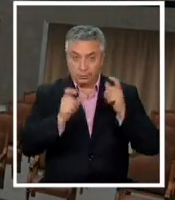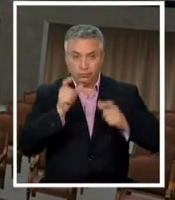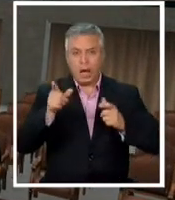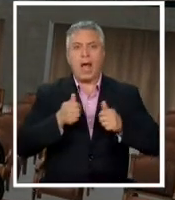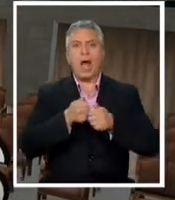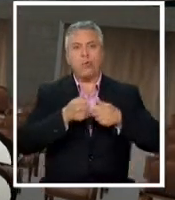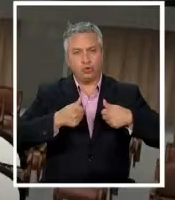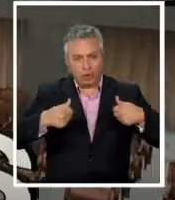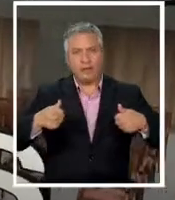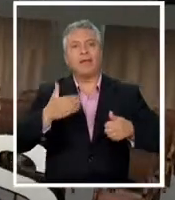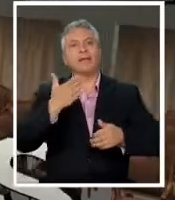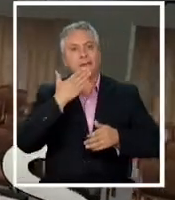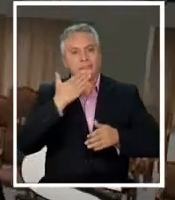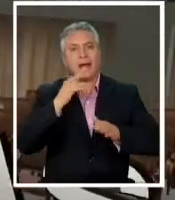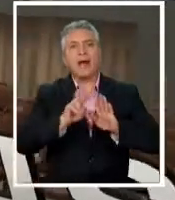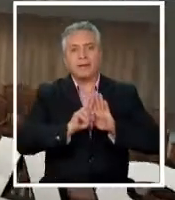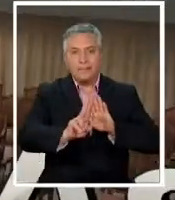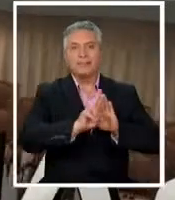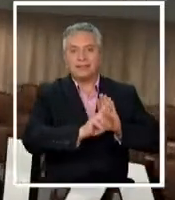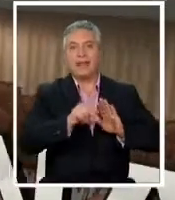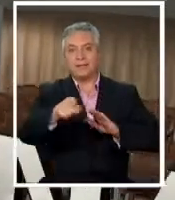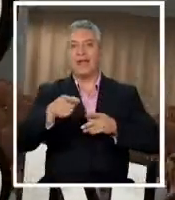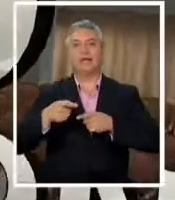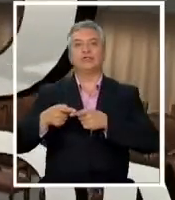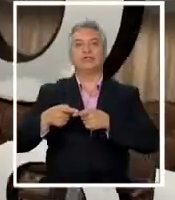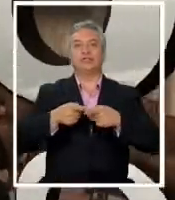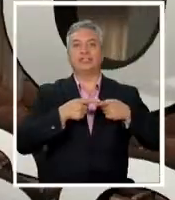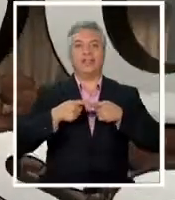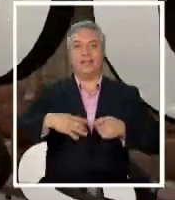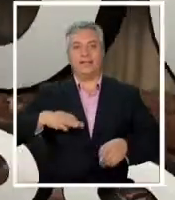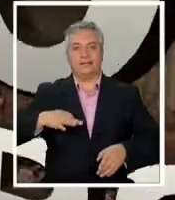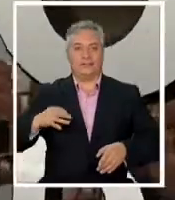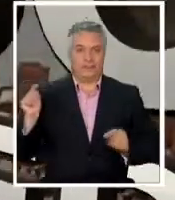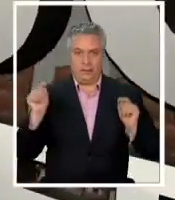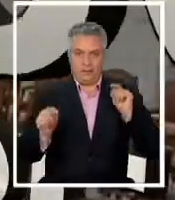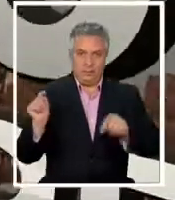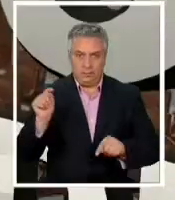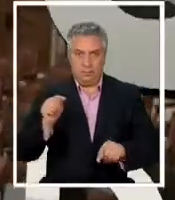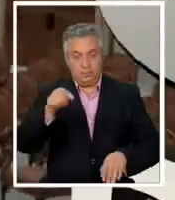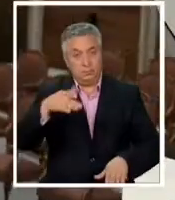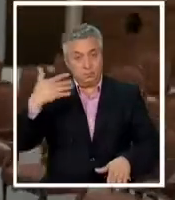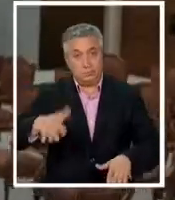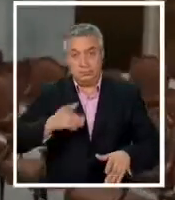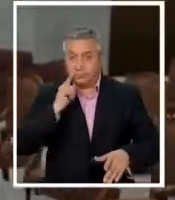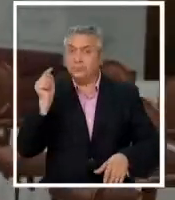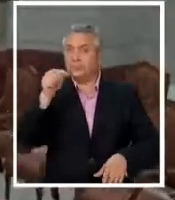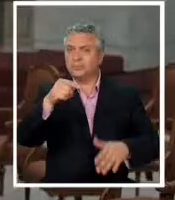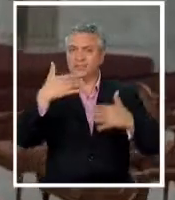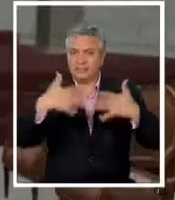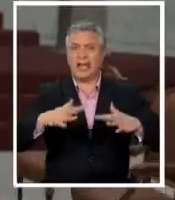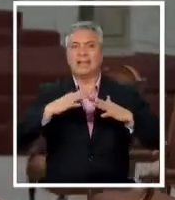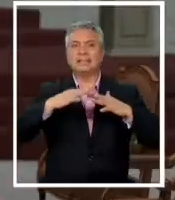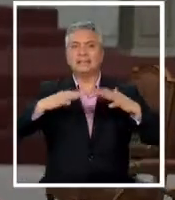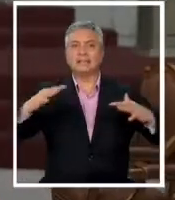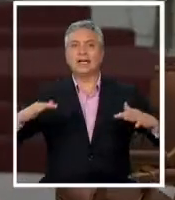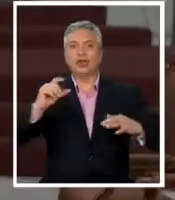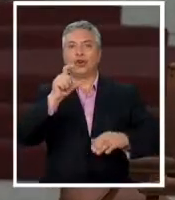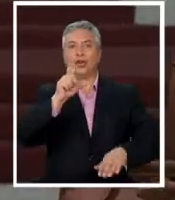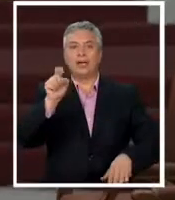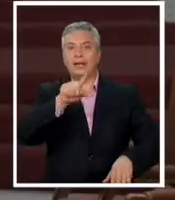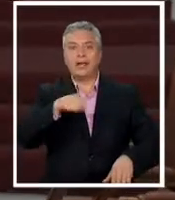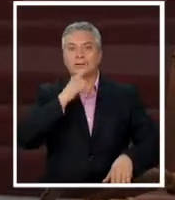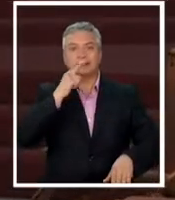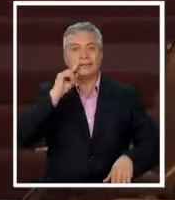autoridades y también representantes de la sociedad civil. El mandatario desde el lunes ya está en Cerro Castillo y abandonará ese